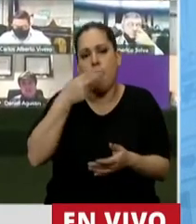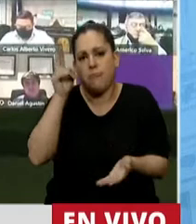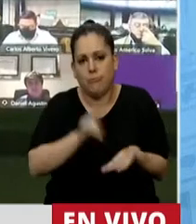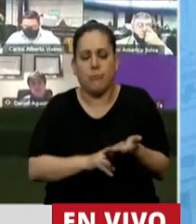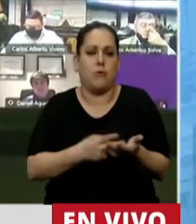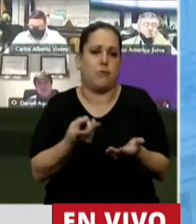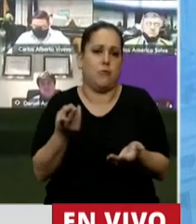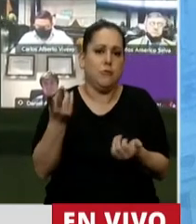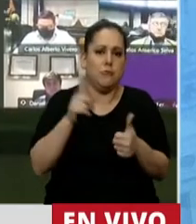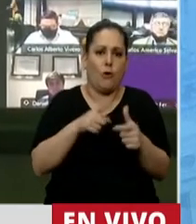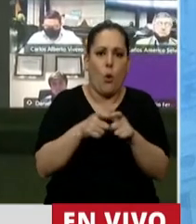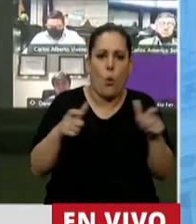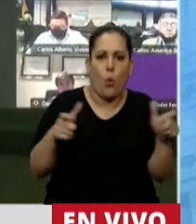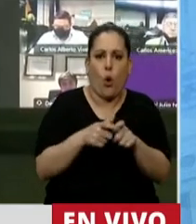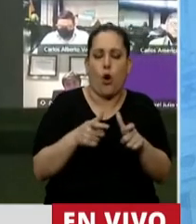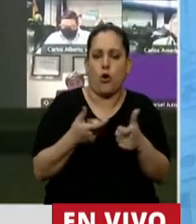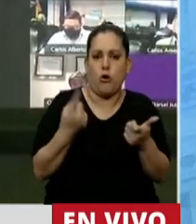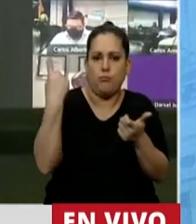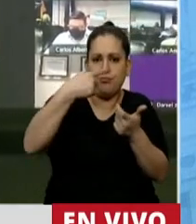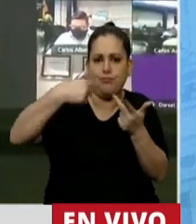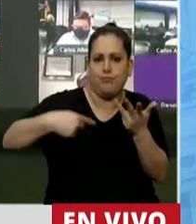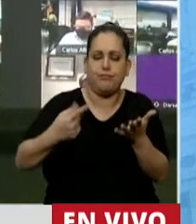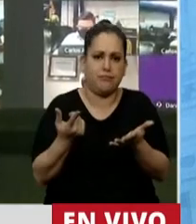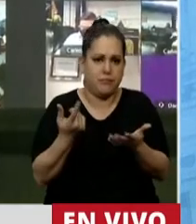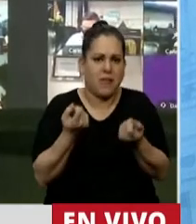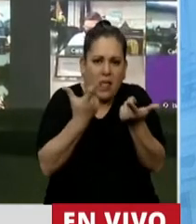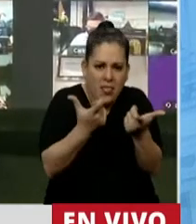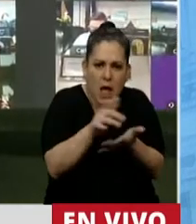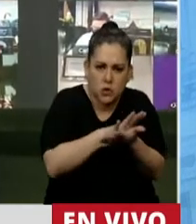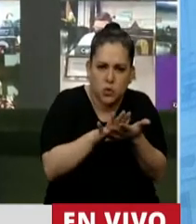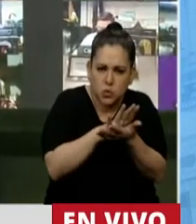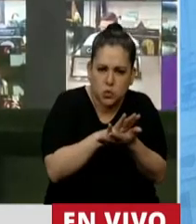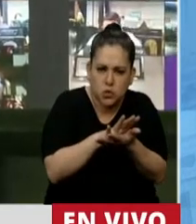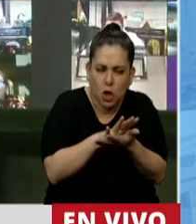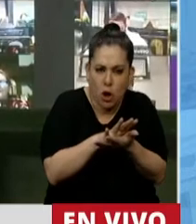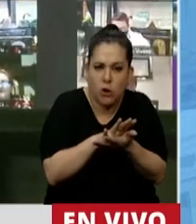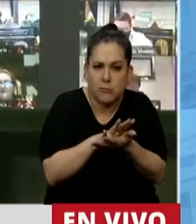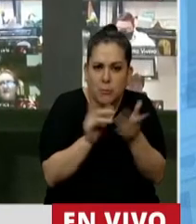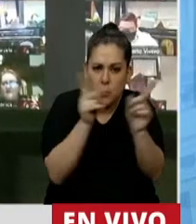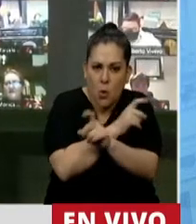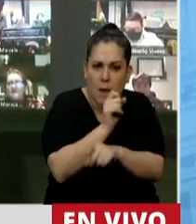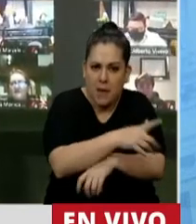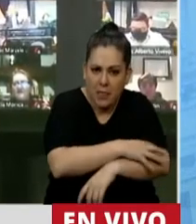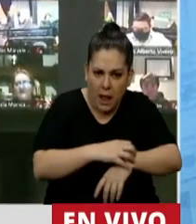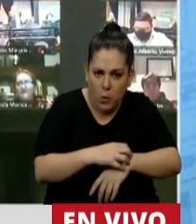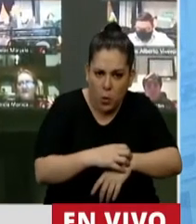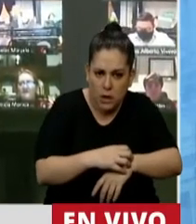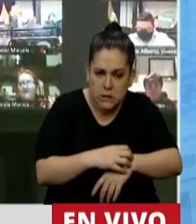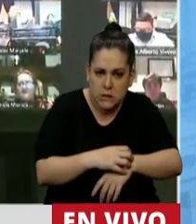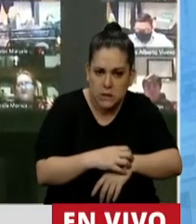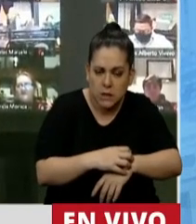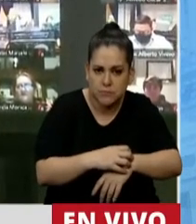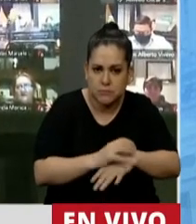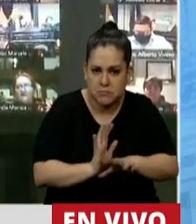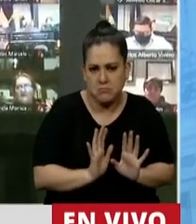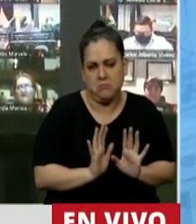-contribución, como le quieran llamar, pueden hacer un aporte a solucionar el principal problema que tiene nuestra Nación, que es